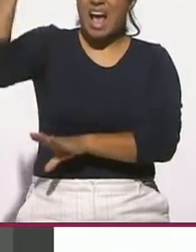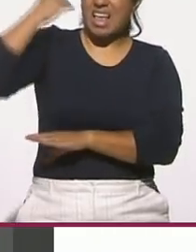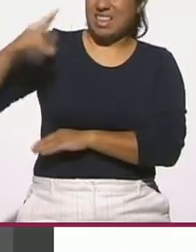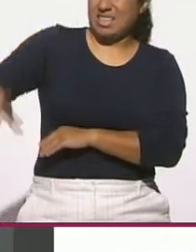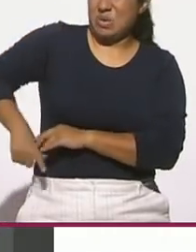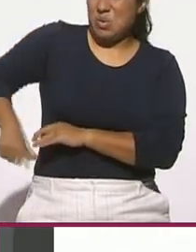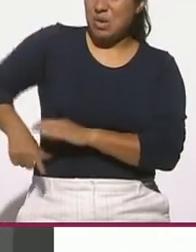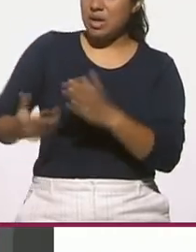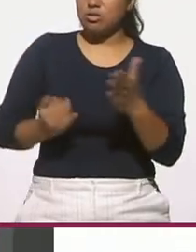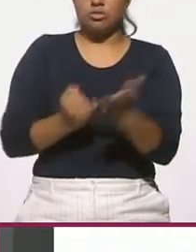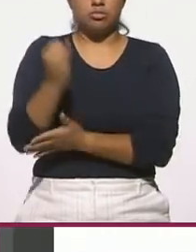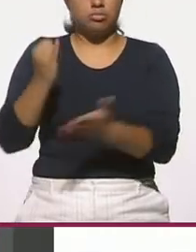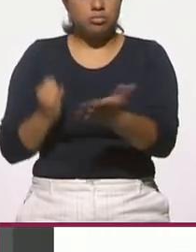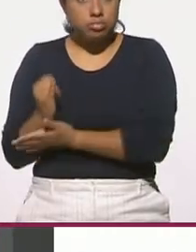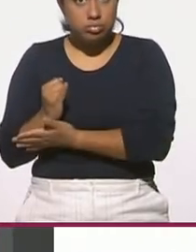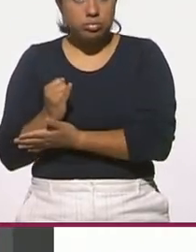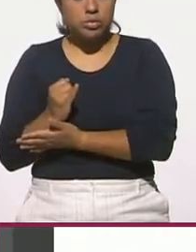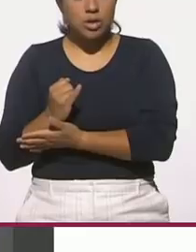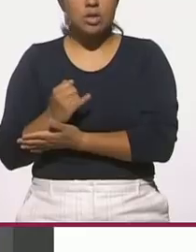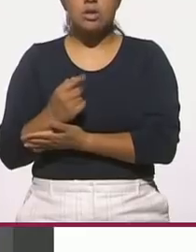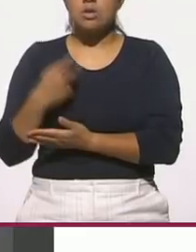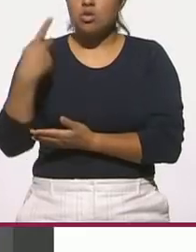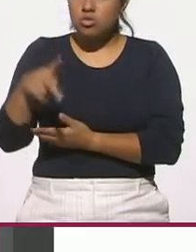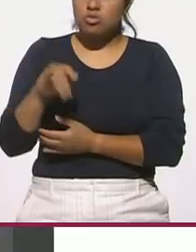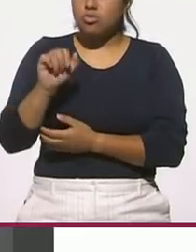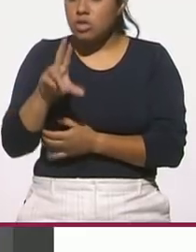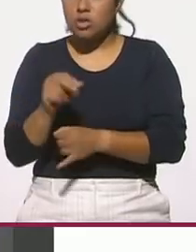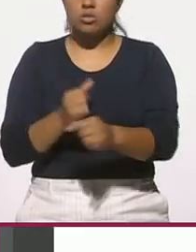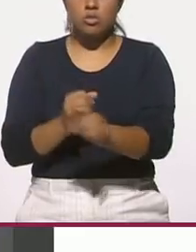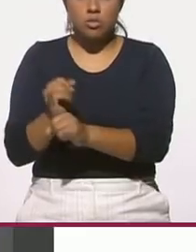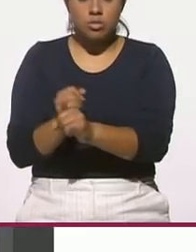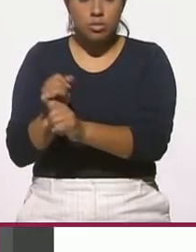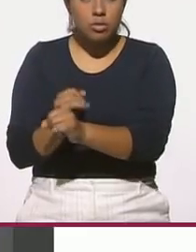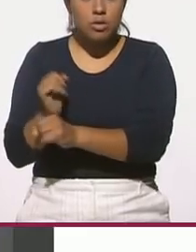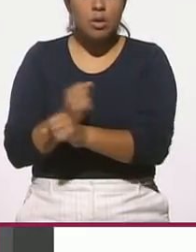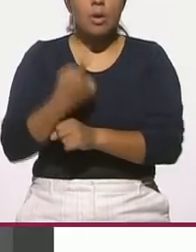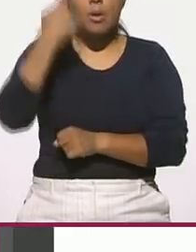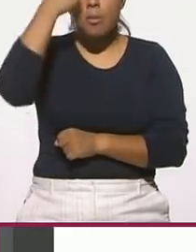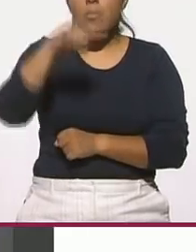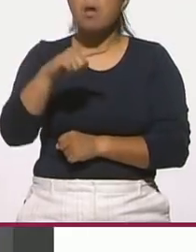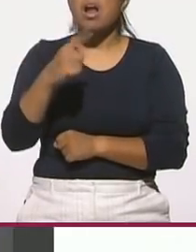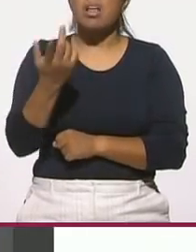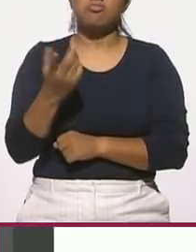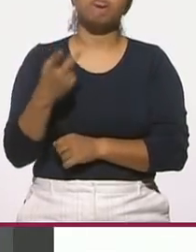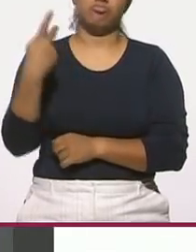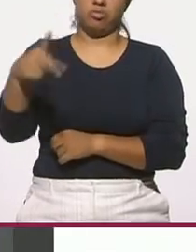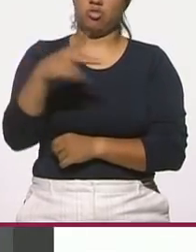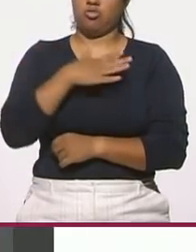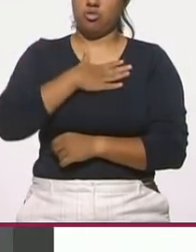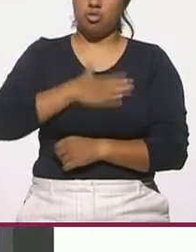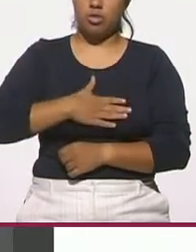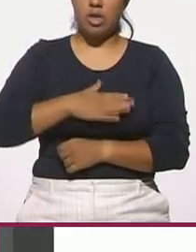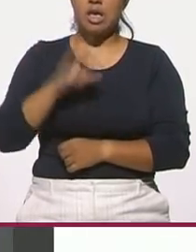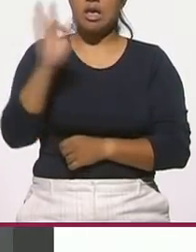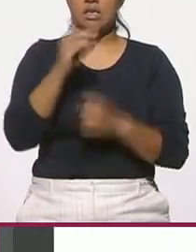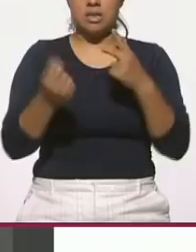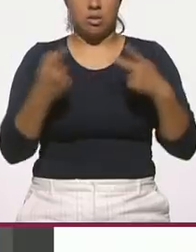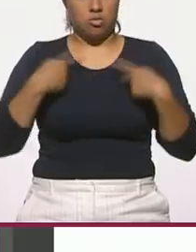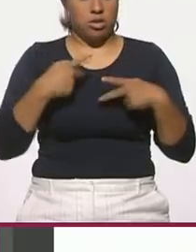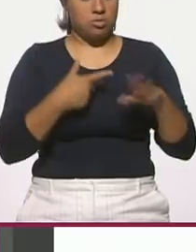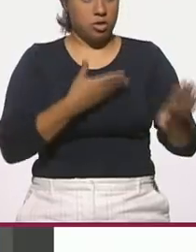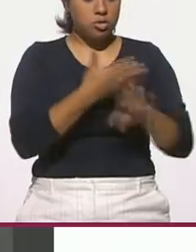tomadas en los años pasados por los actores políticos encaminado a garantizar la justicia y los derechos de las posibles víctimas?